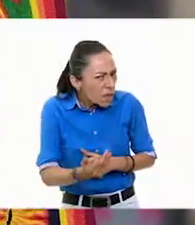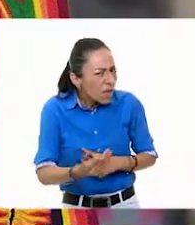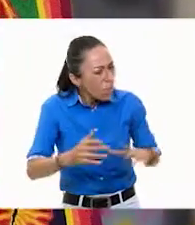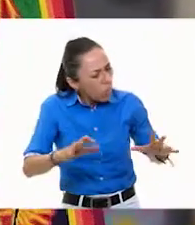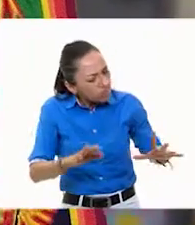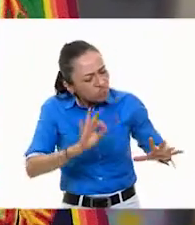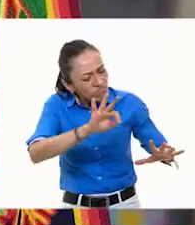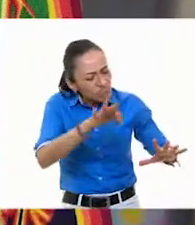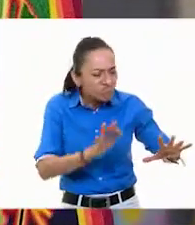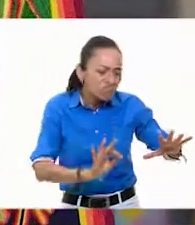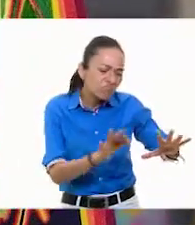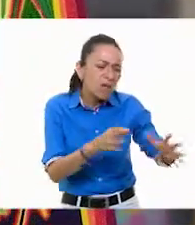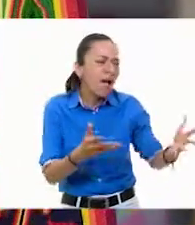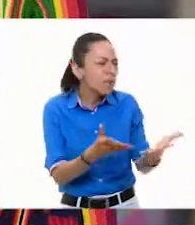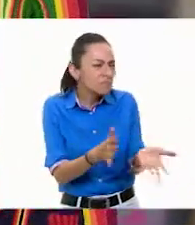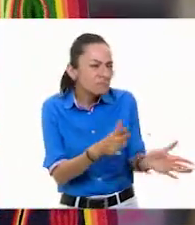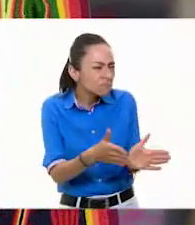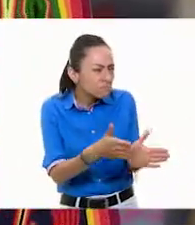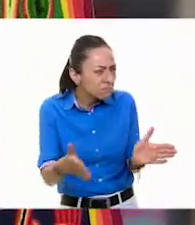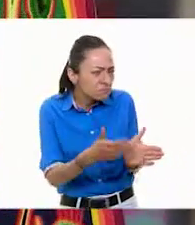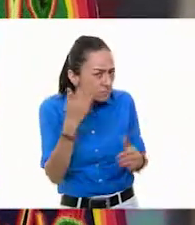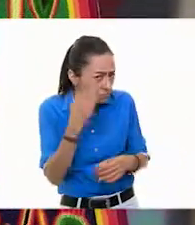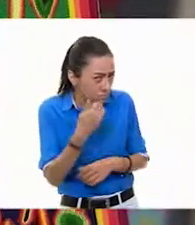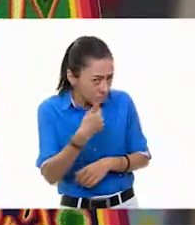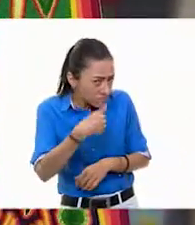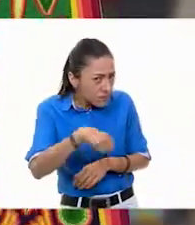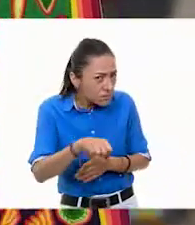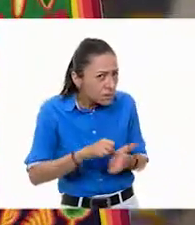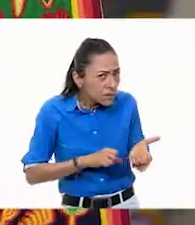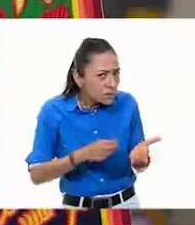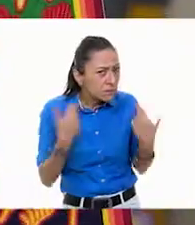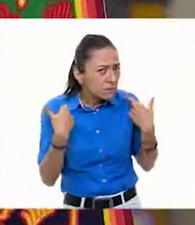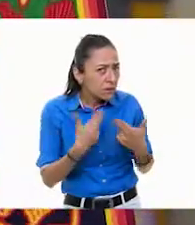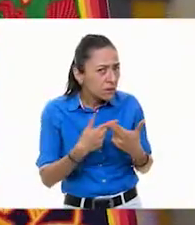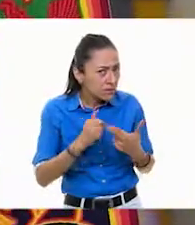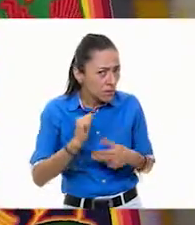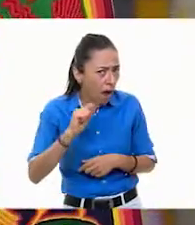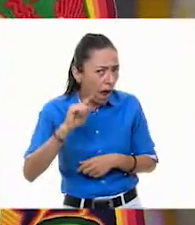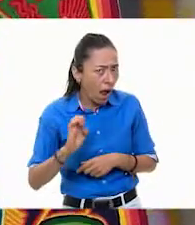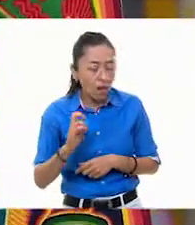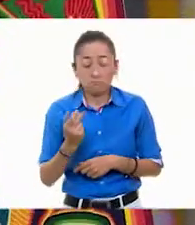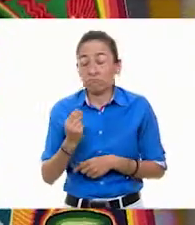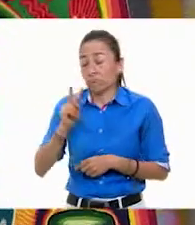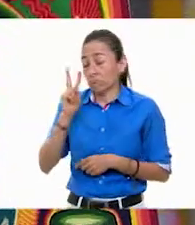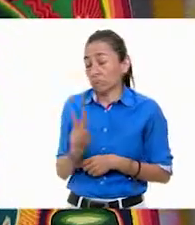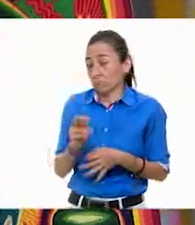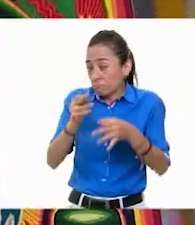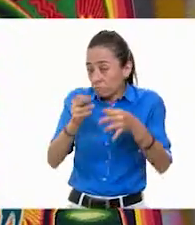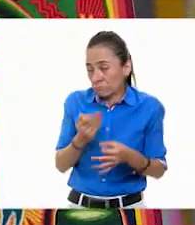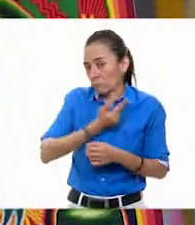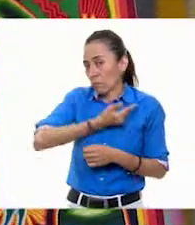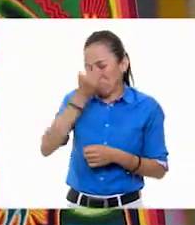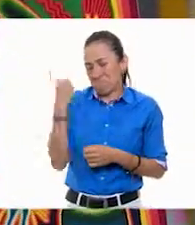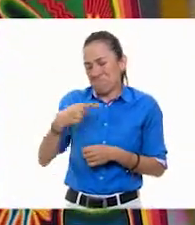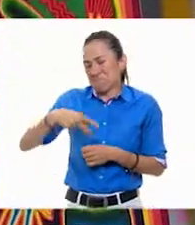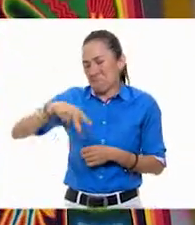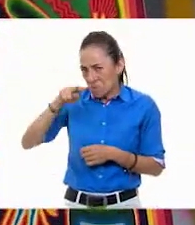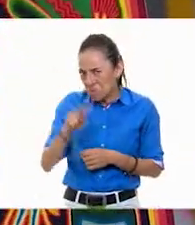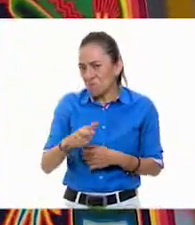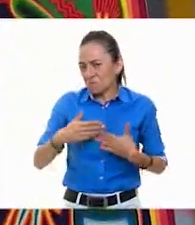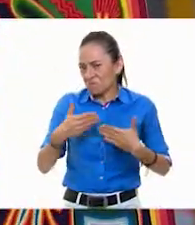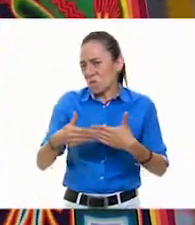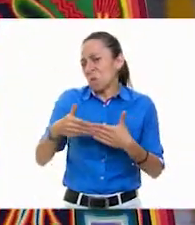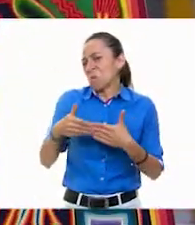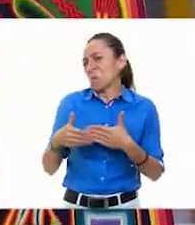meses aproximadamente? No creo que sí, o sea, se lleva muchísimo, muchísimo tiempo, pero bueno, pero como no lo podemos